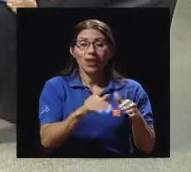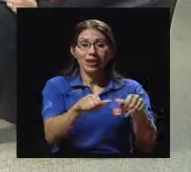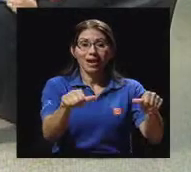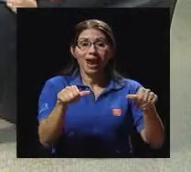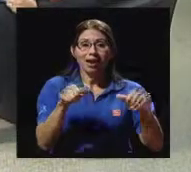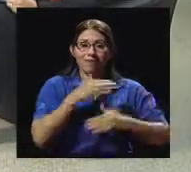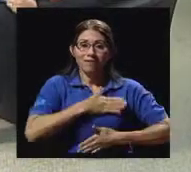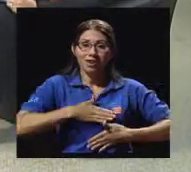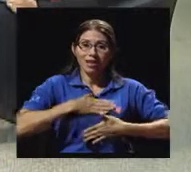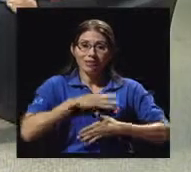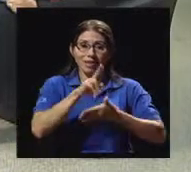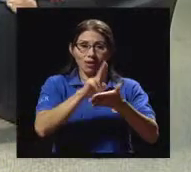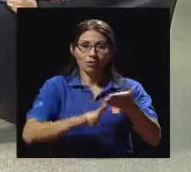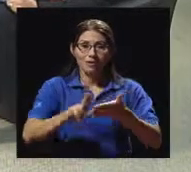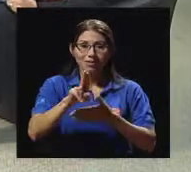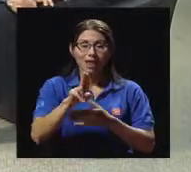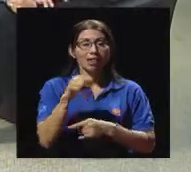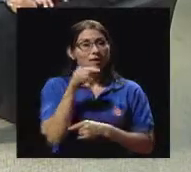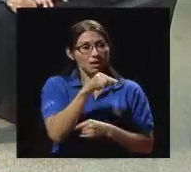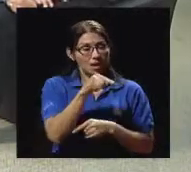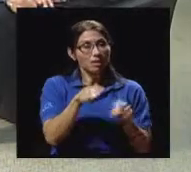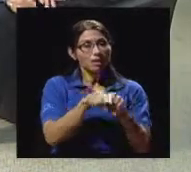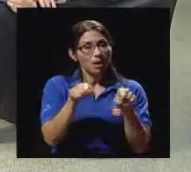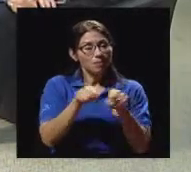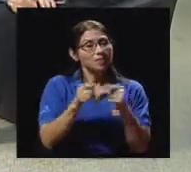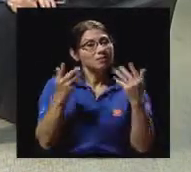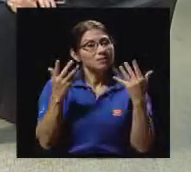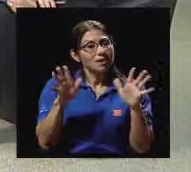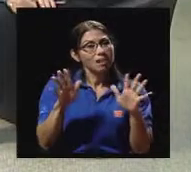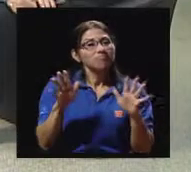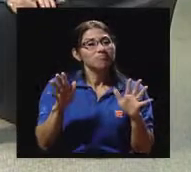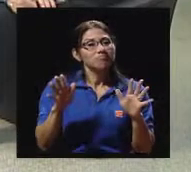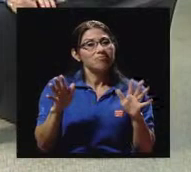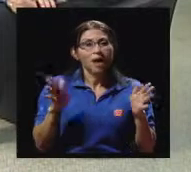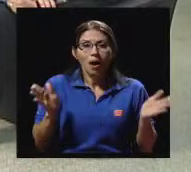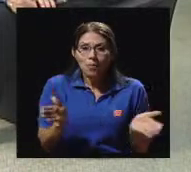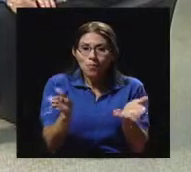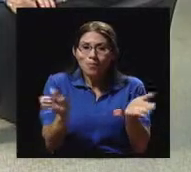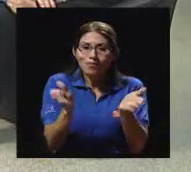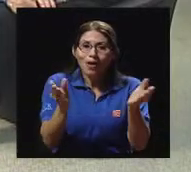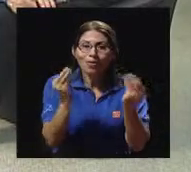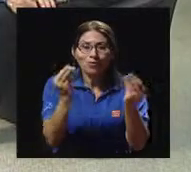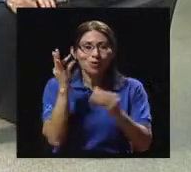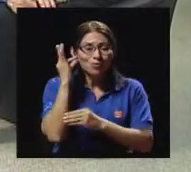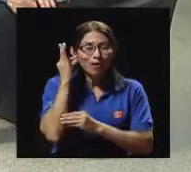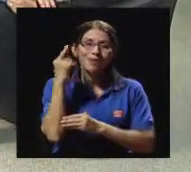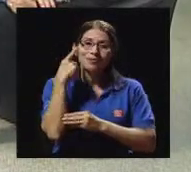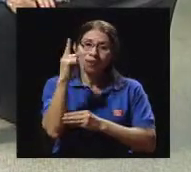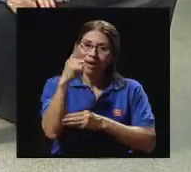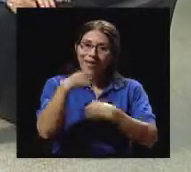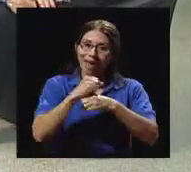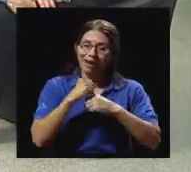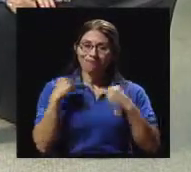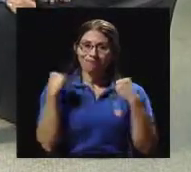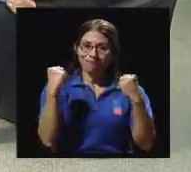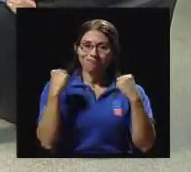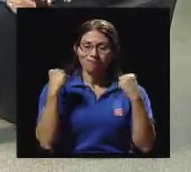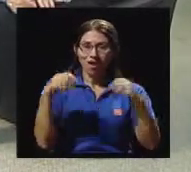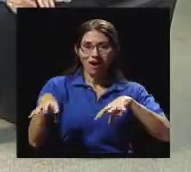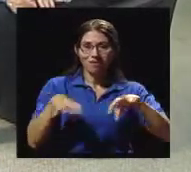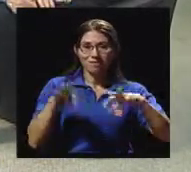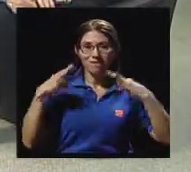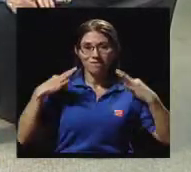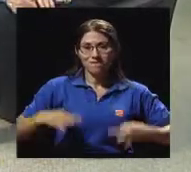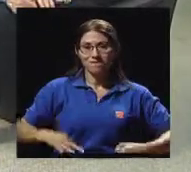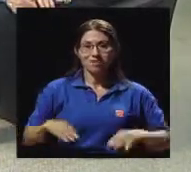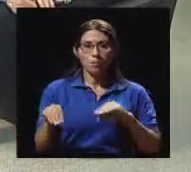universidad y por supuesto que ella ha motivado también, yo creo que a lo largo de esta conversación a muchas mujeres para que realicen este ejercicio físico, esta actividad,